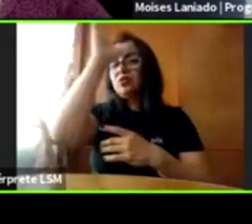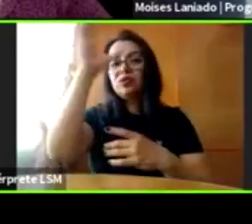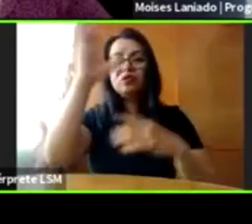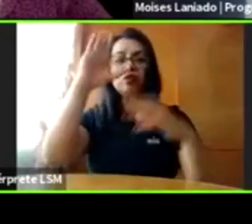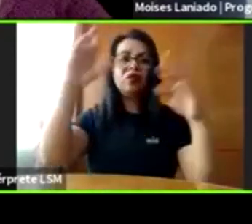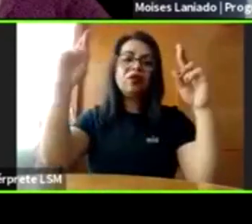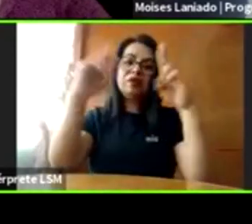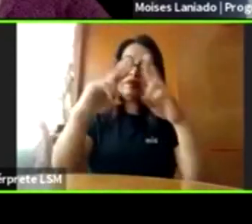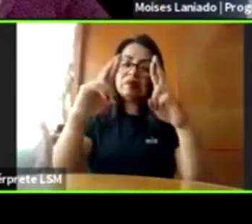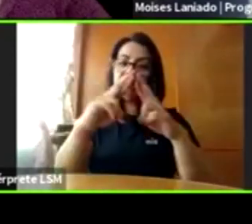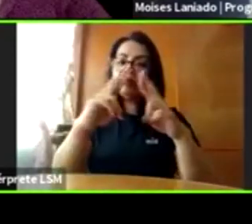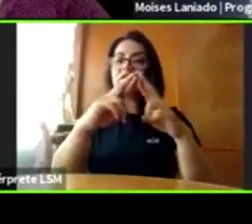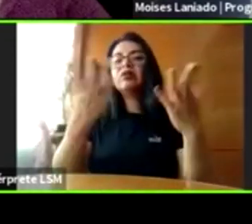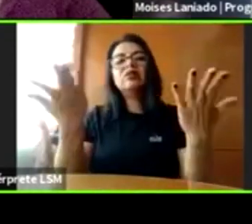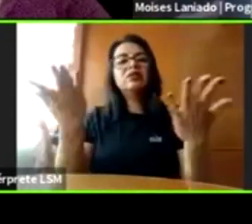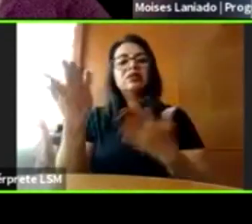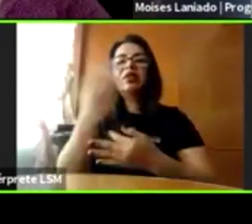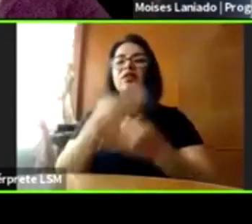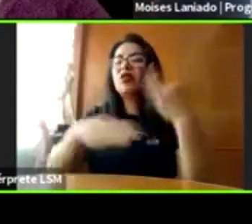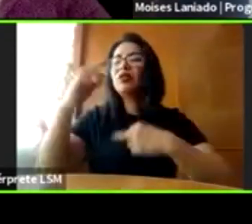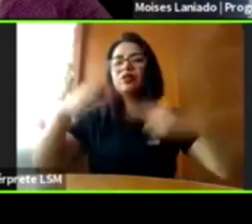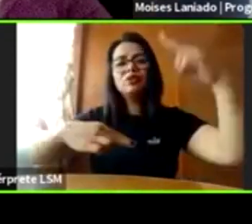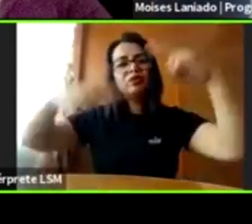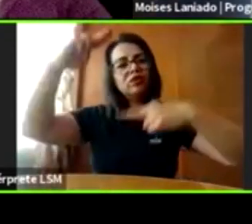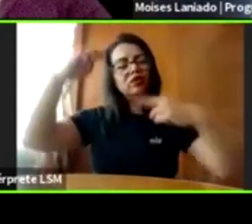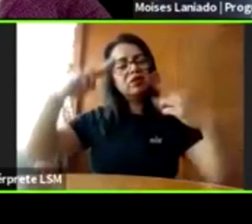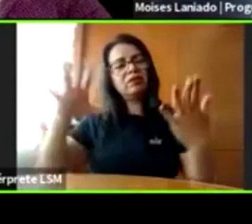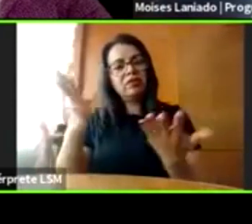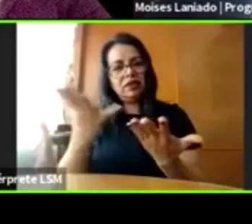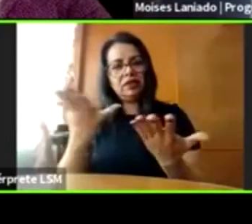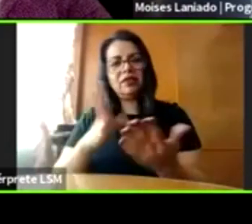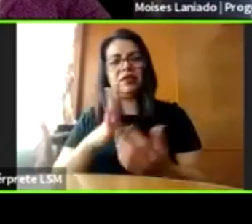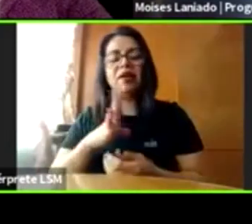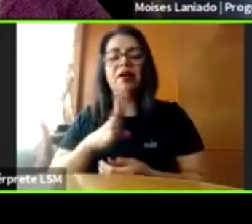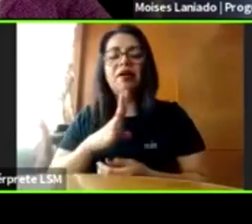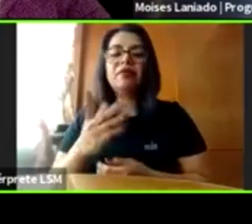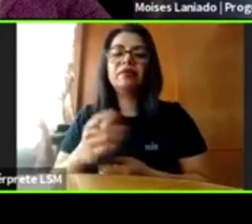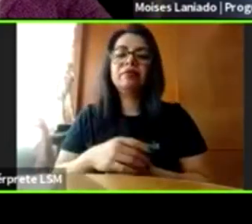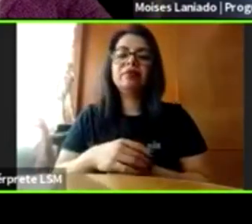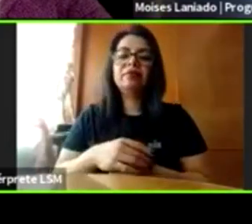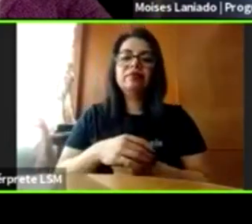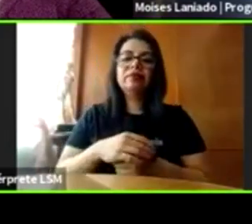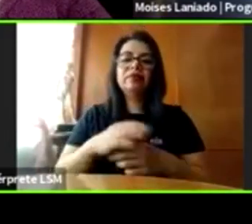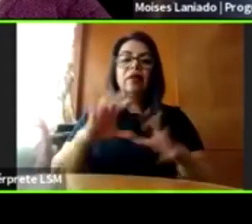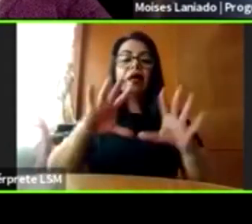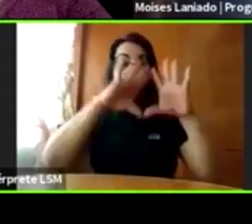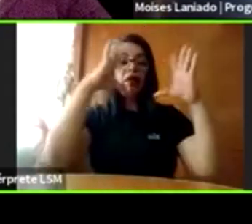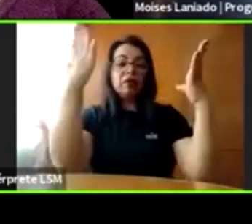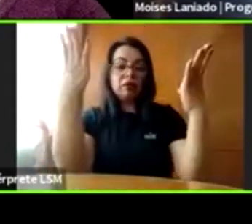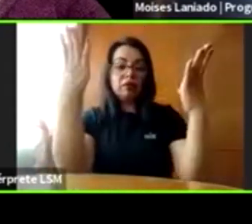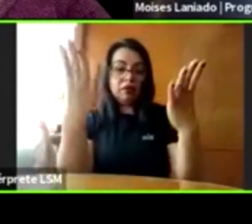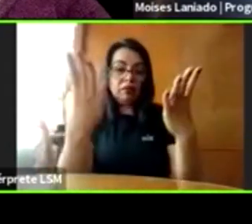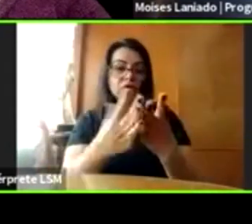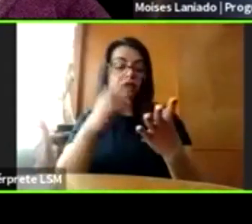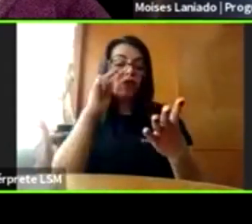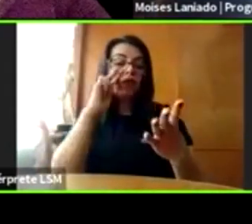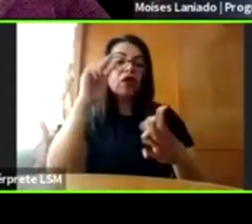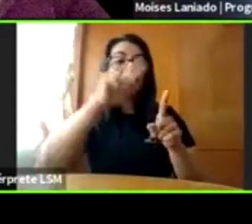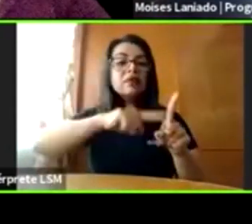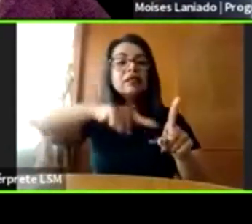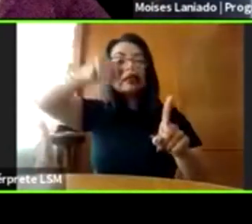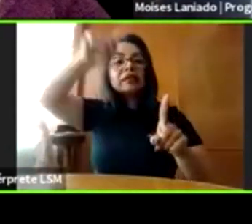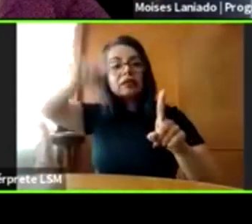etcétera. En la mayoría de las estadísticas que hemos visto del mundo, porque en México no hay una estadística todavía,